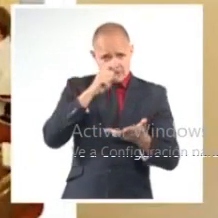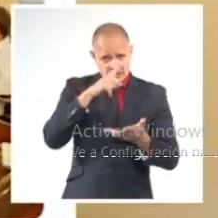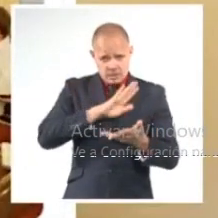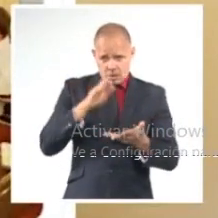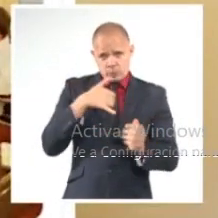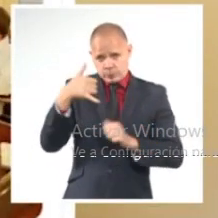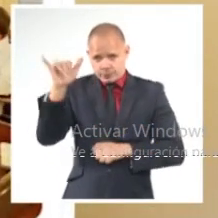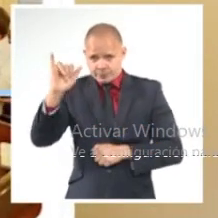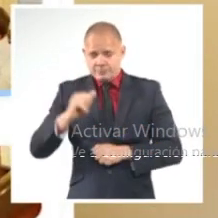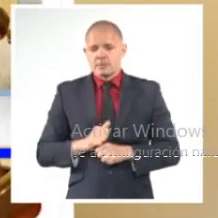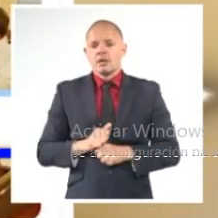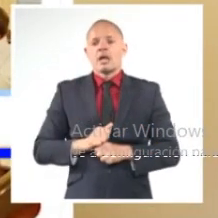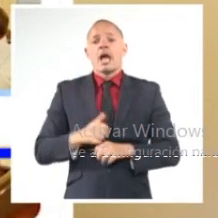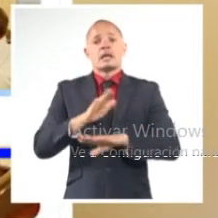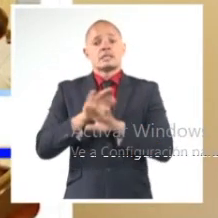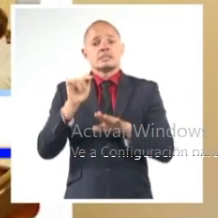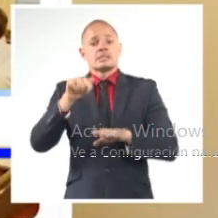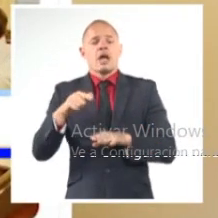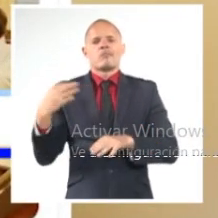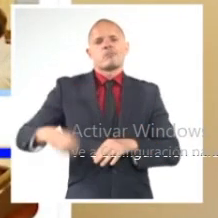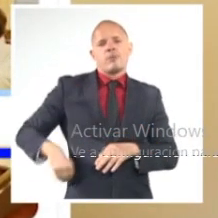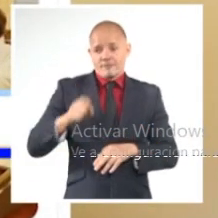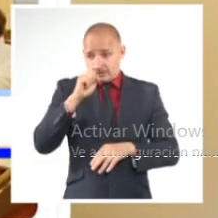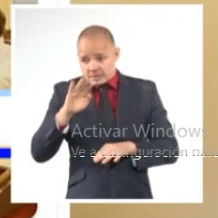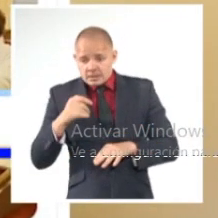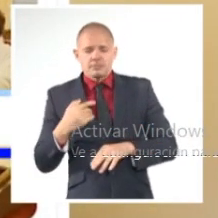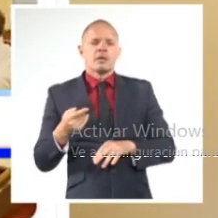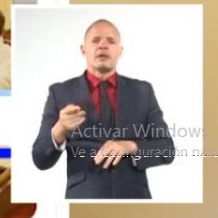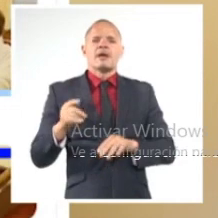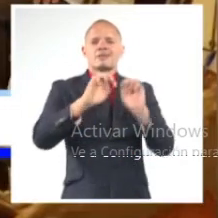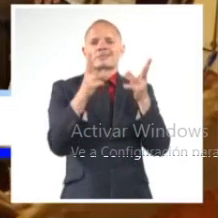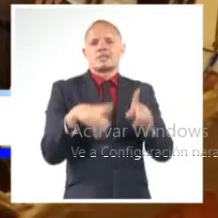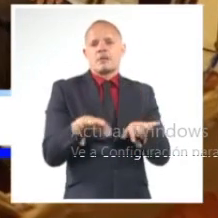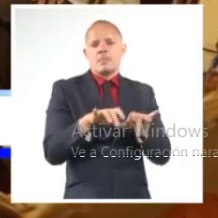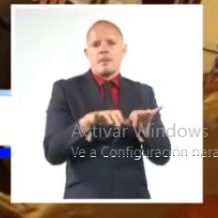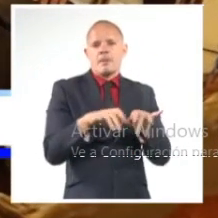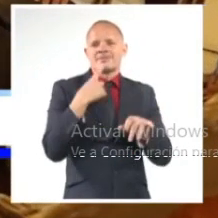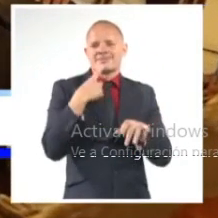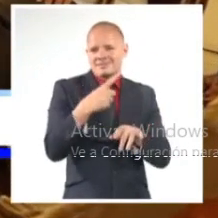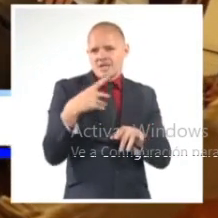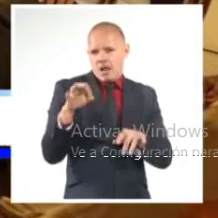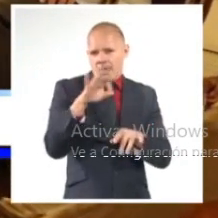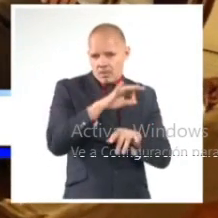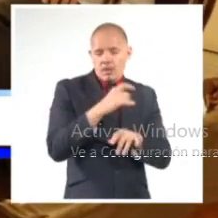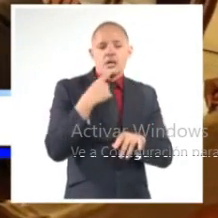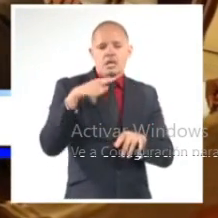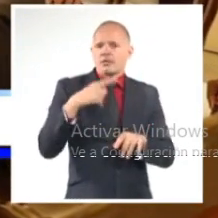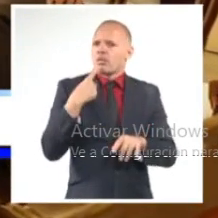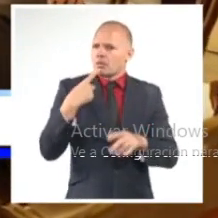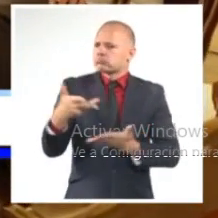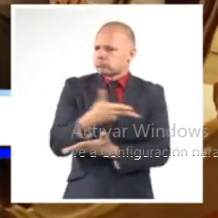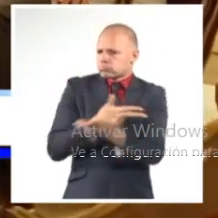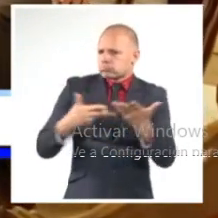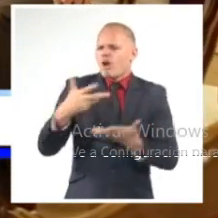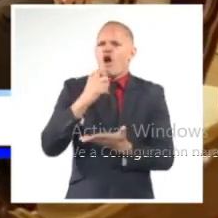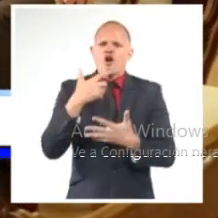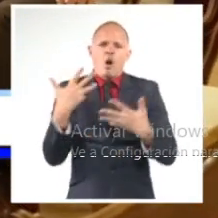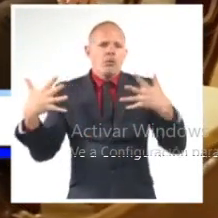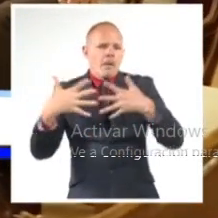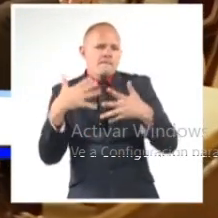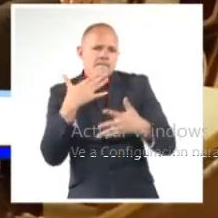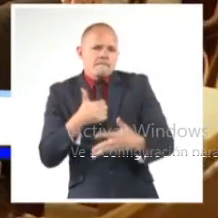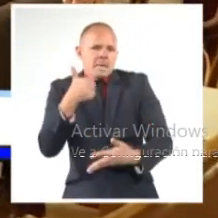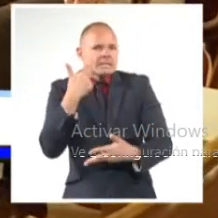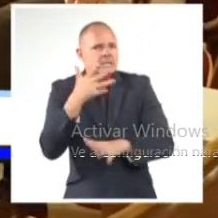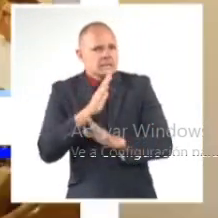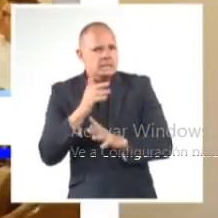través de Twitter, el canciller informó que en el encuentro abordaron el positivo estado del diálogo político entre ambas naciones y reiteraron